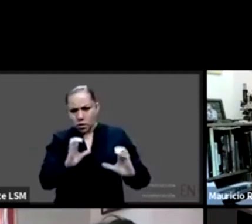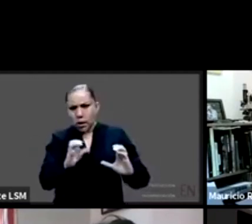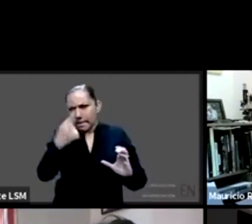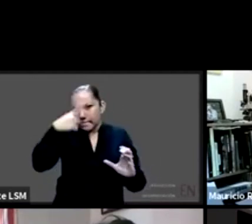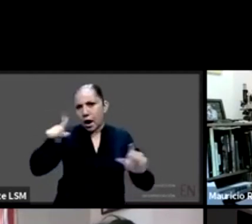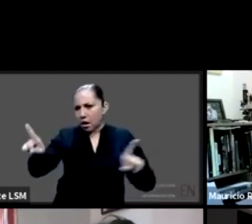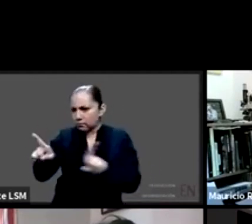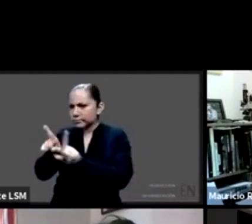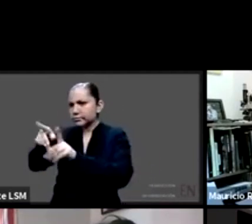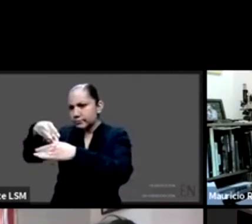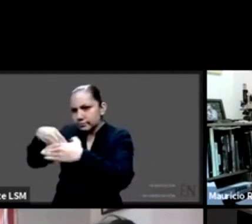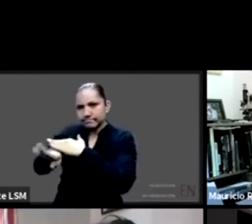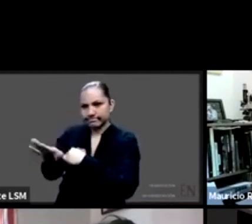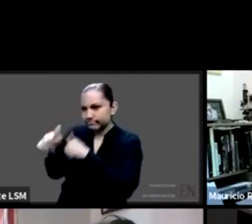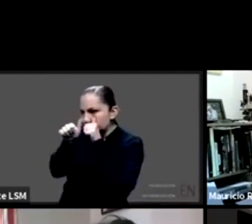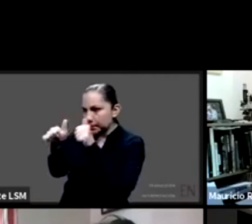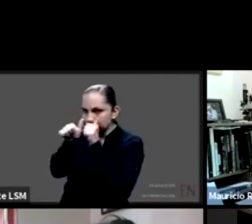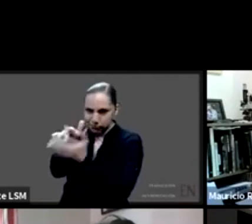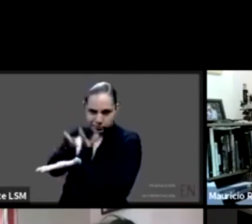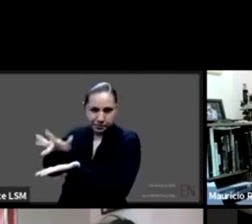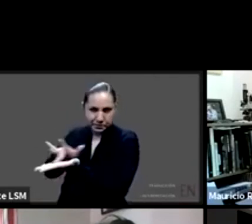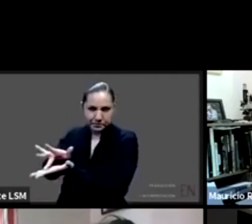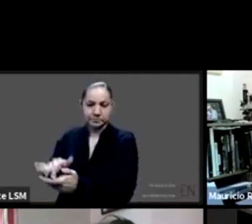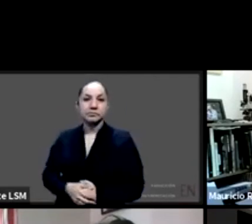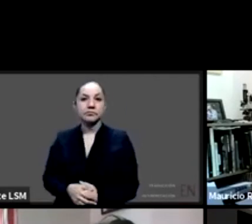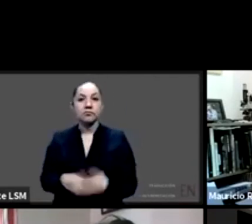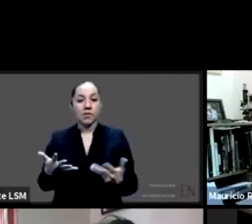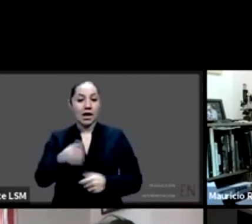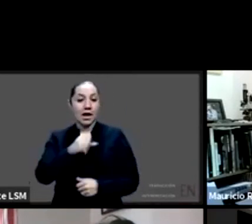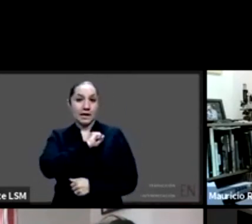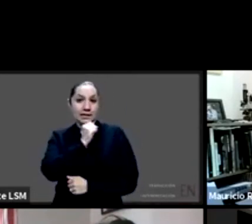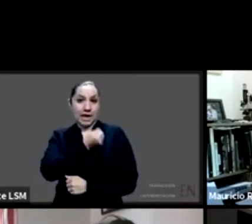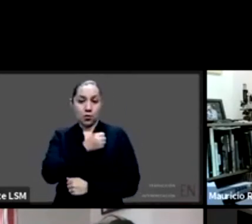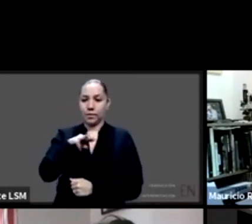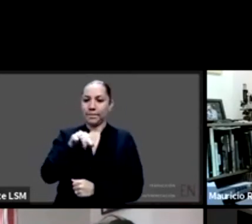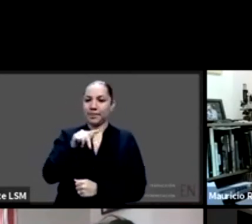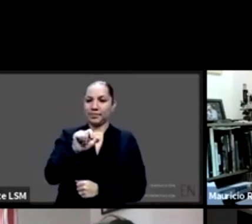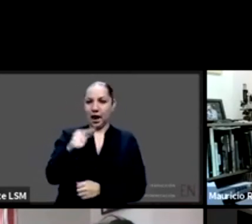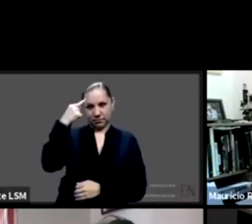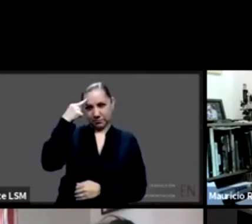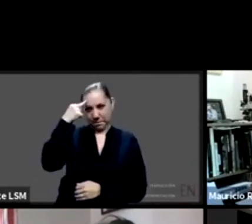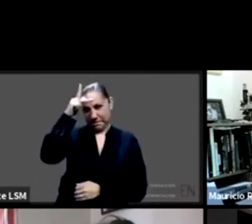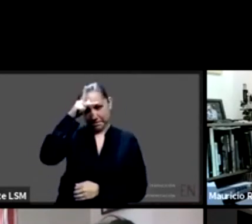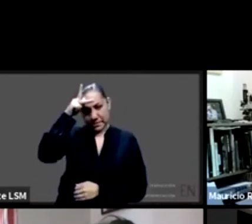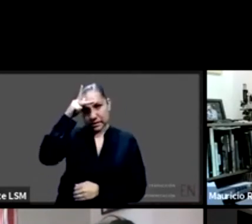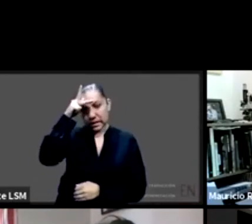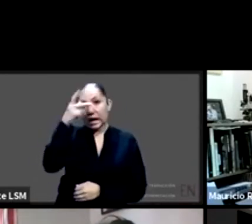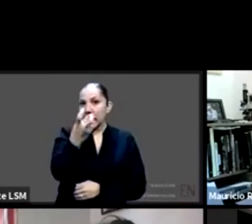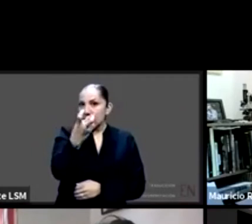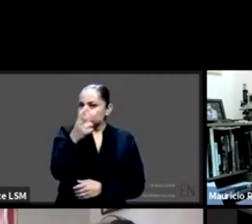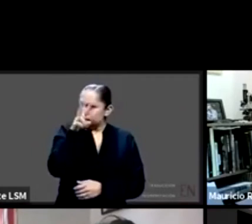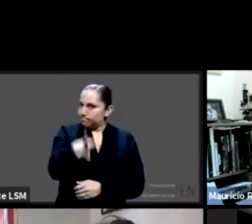la salud mental es un es un pendiente es un pendiente que se tiene en el sistema nacional de salud de hace muchos años